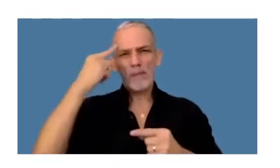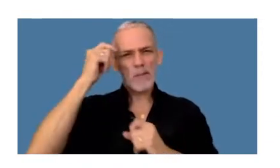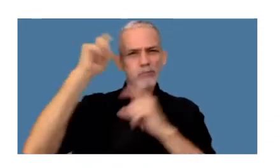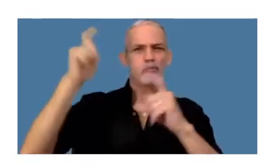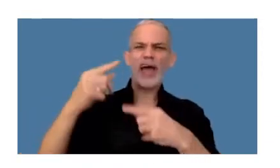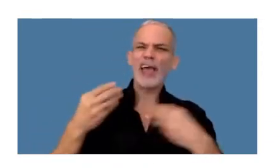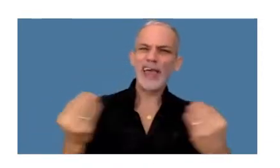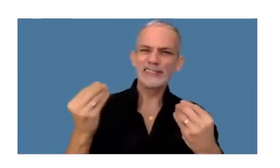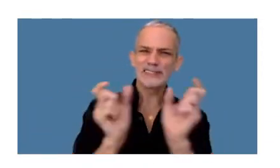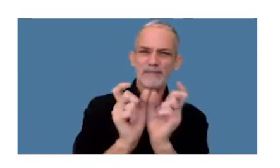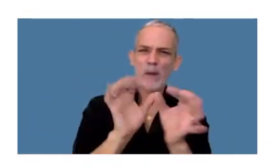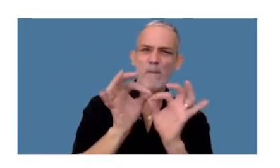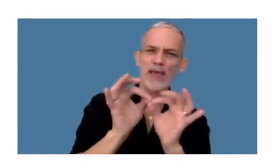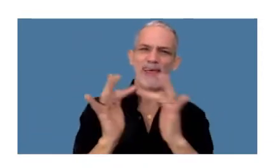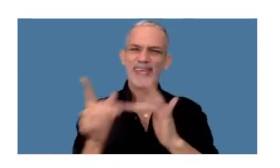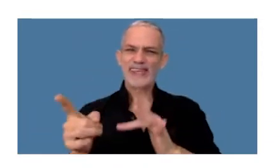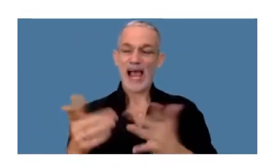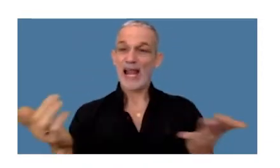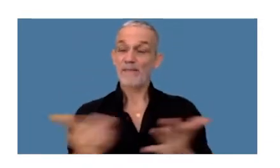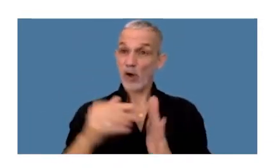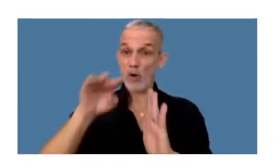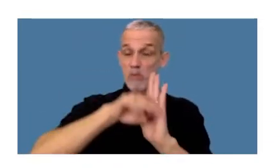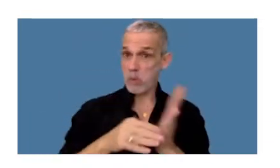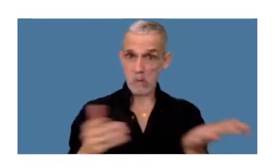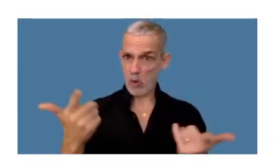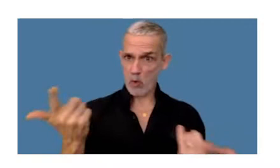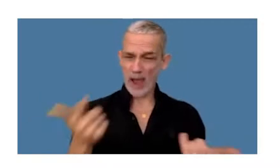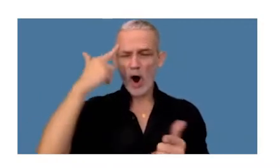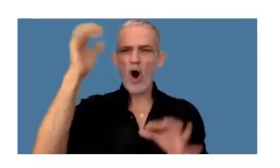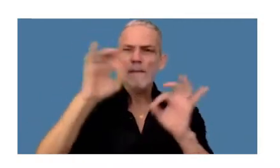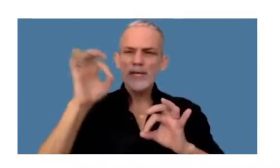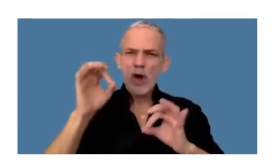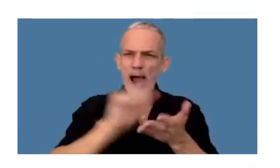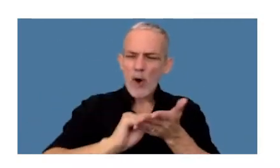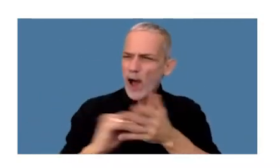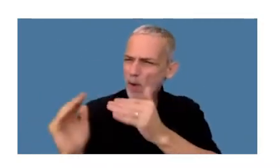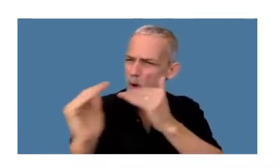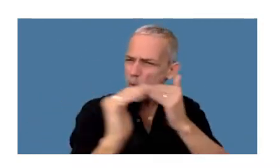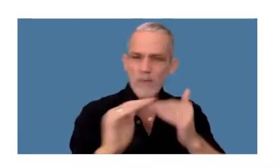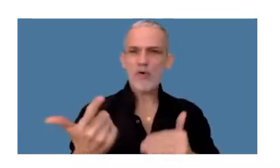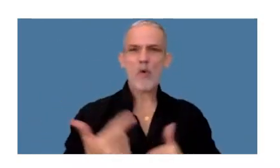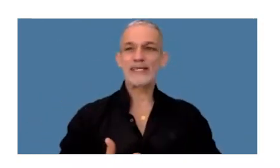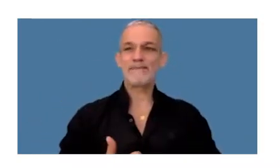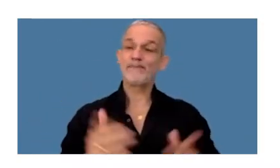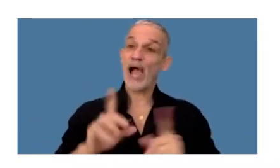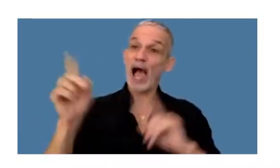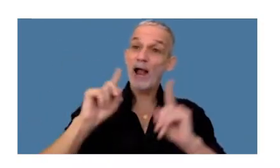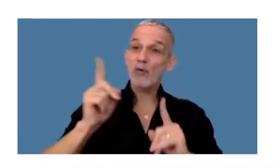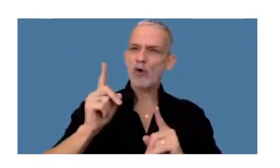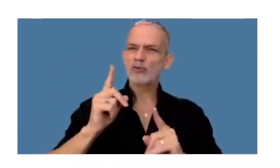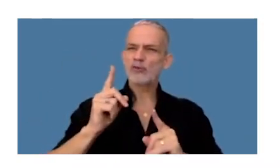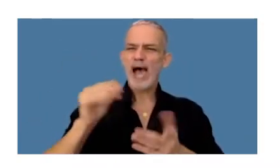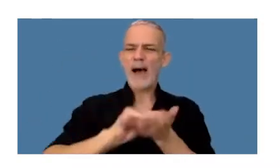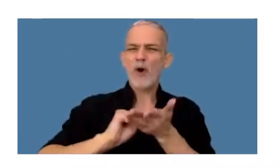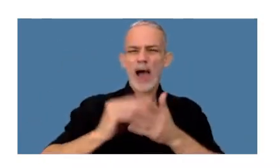sobre el punto Ni la doctrina posee una opinión unívoca al respecto Incluso algunos tributaristas